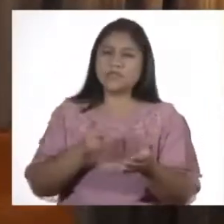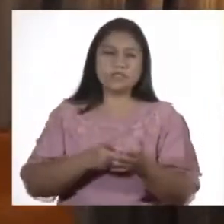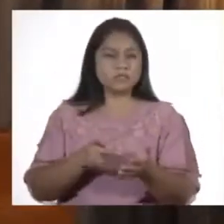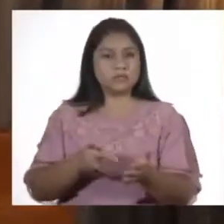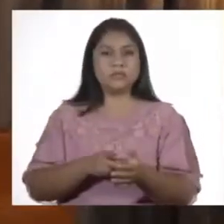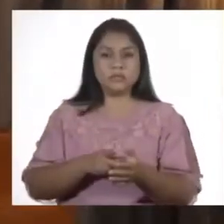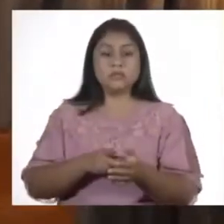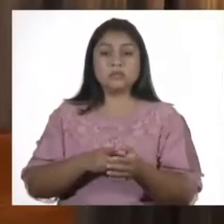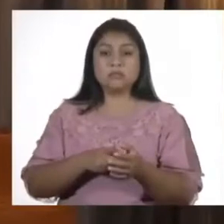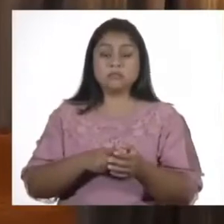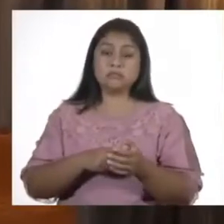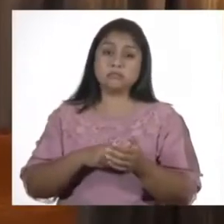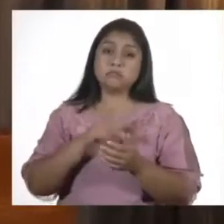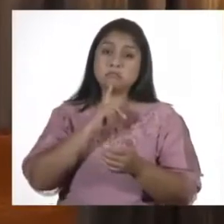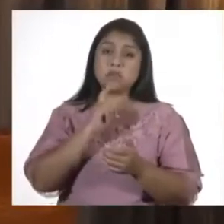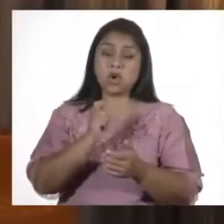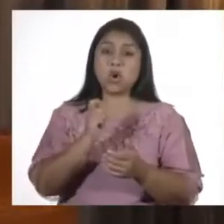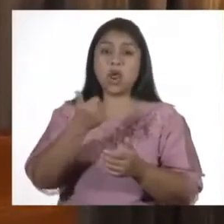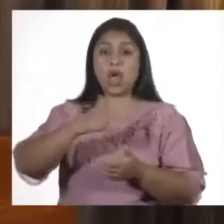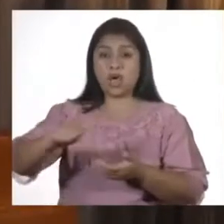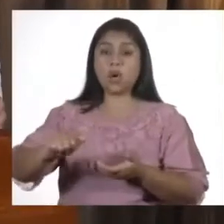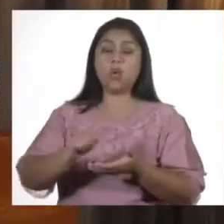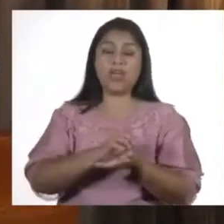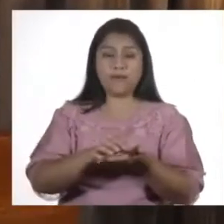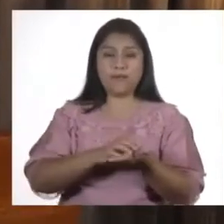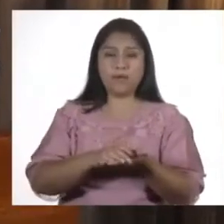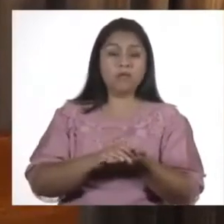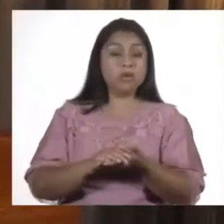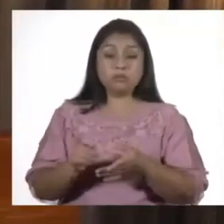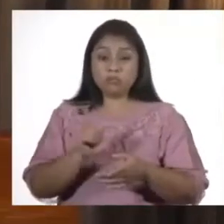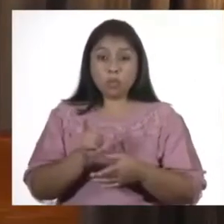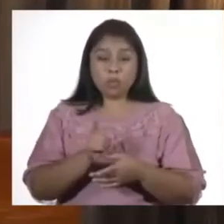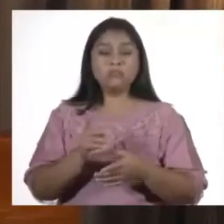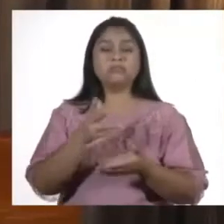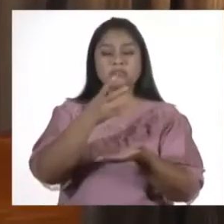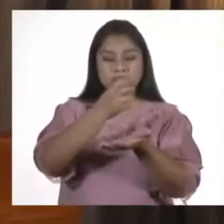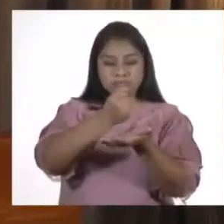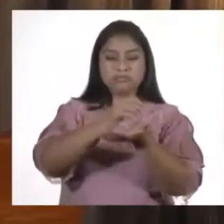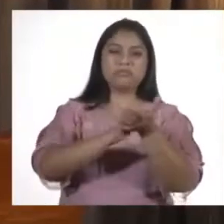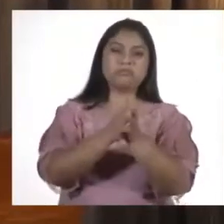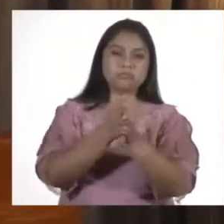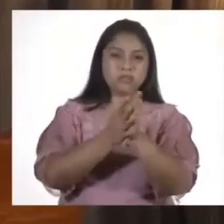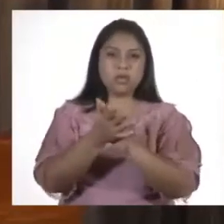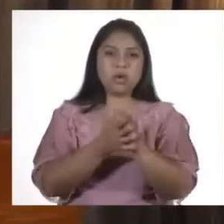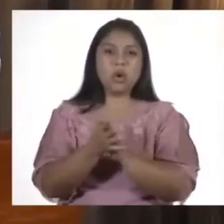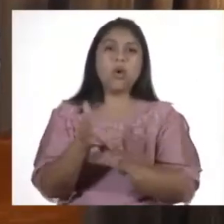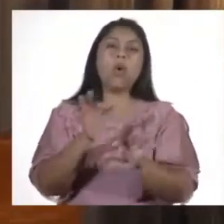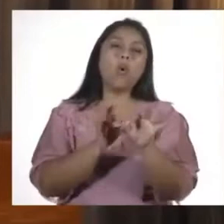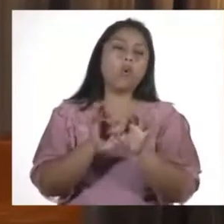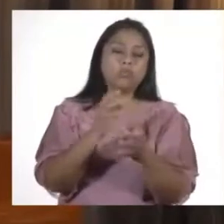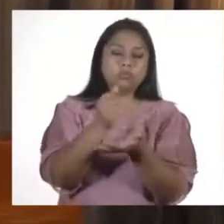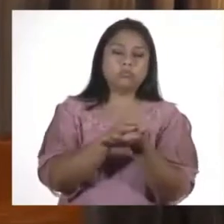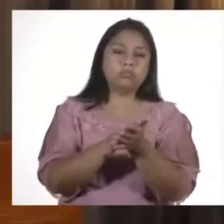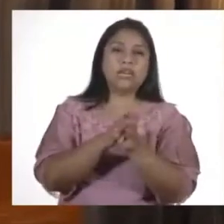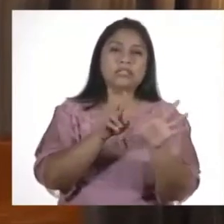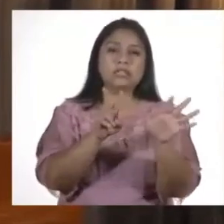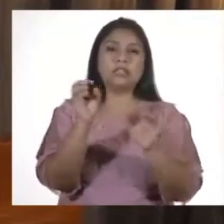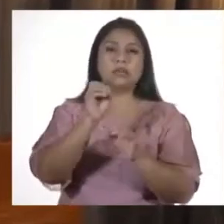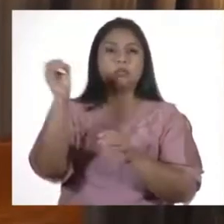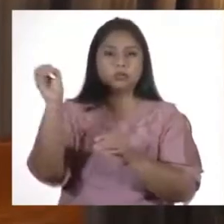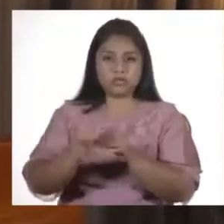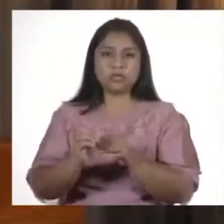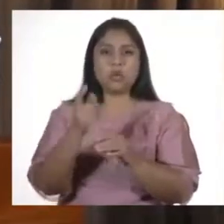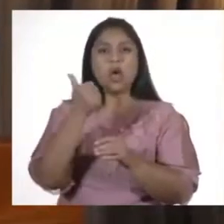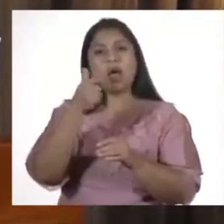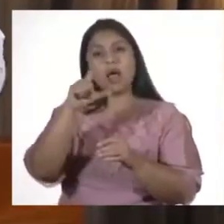veces al día, de preferencia con agua y jabón, y si no con alcohol, en gel, o con simplemente alcohol al 70%,